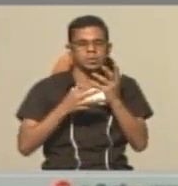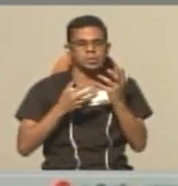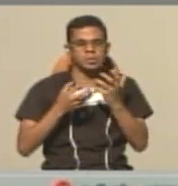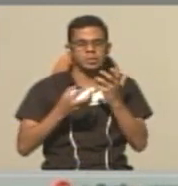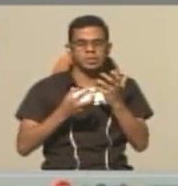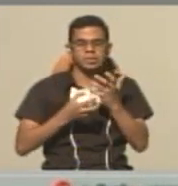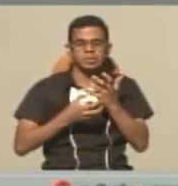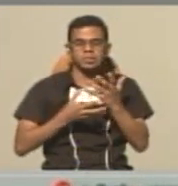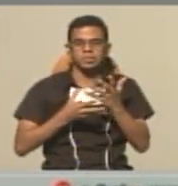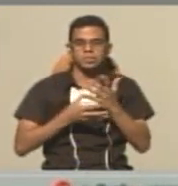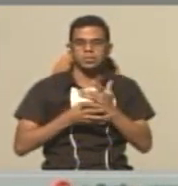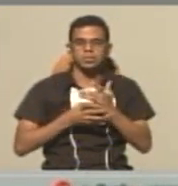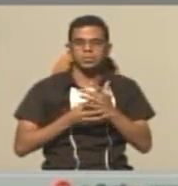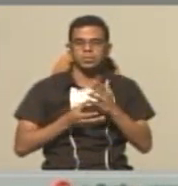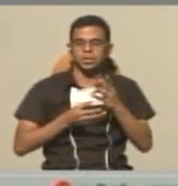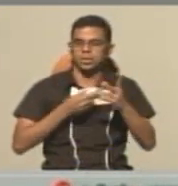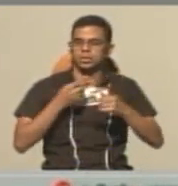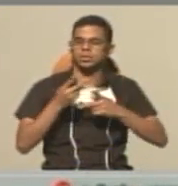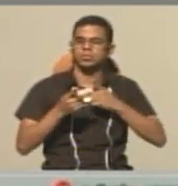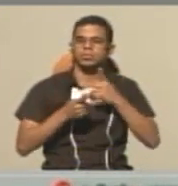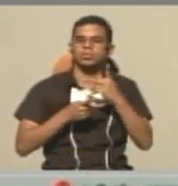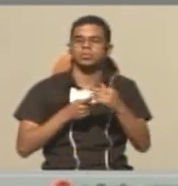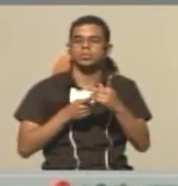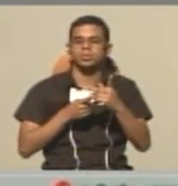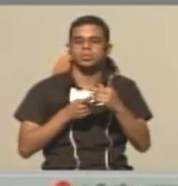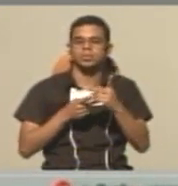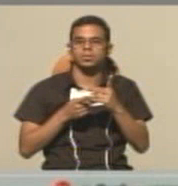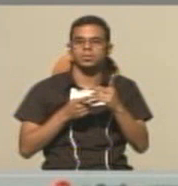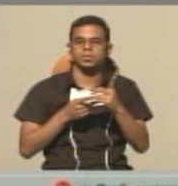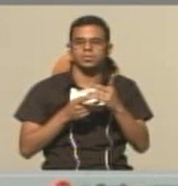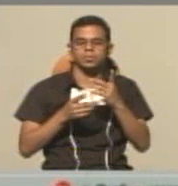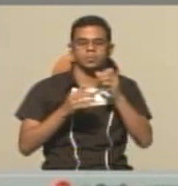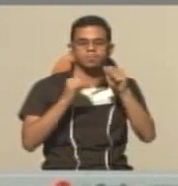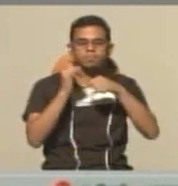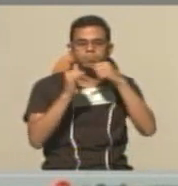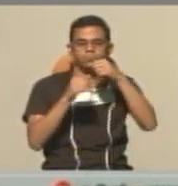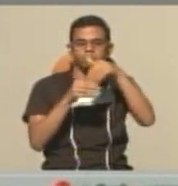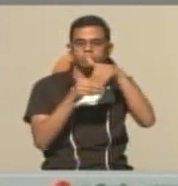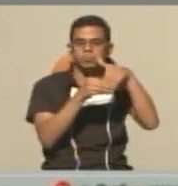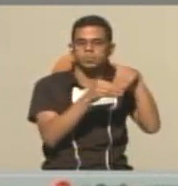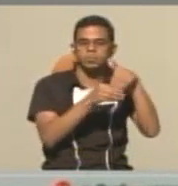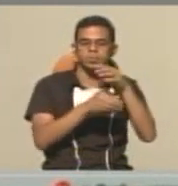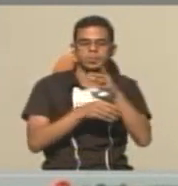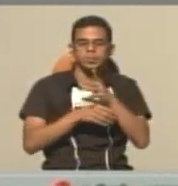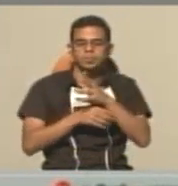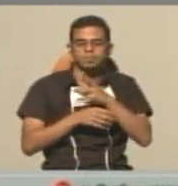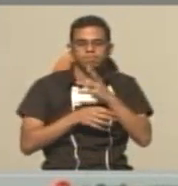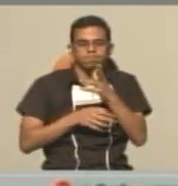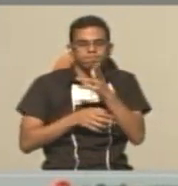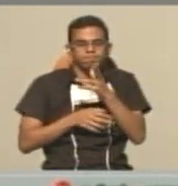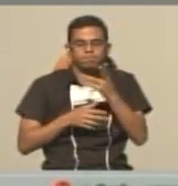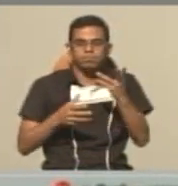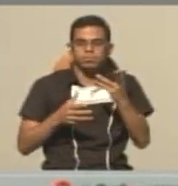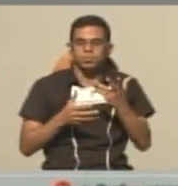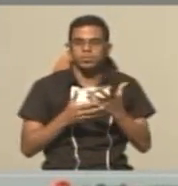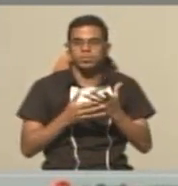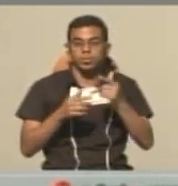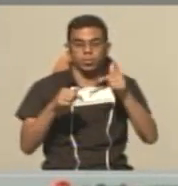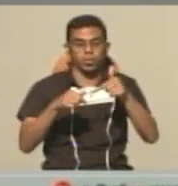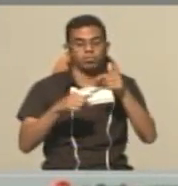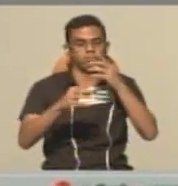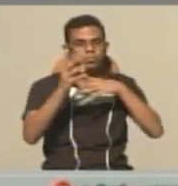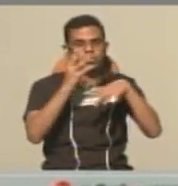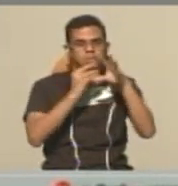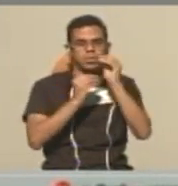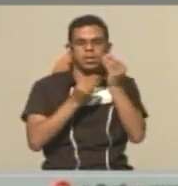que en proceso de grabación es un poco molesto. Por lo que vamos a aprender